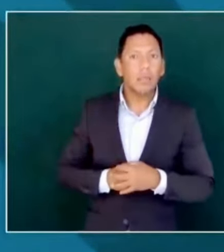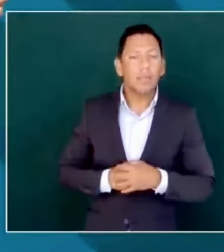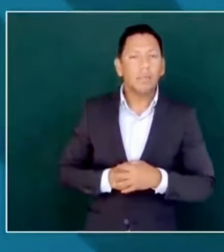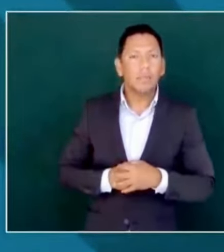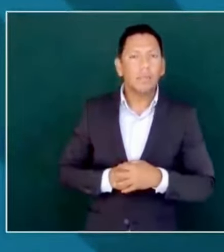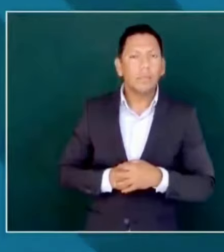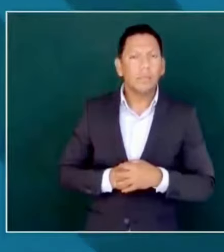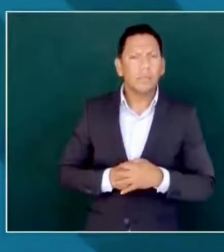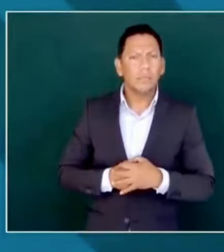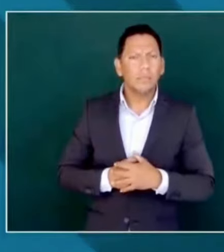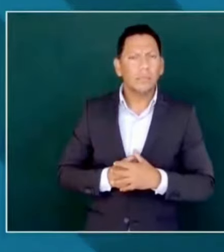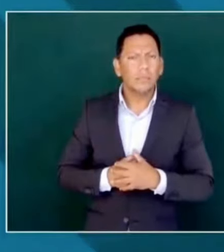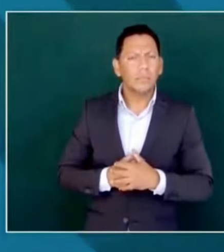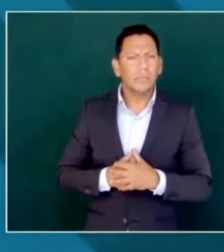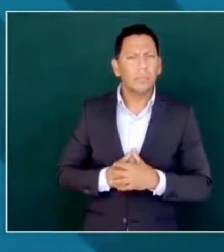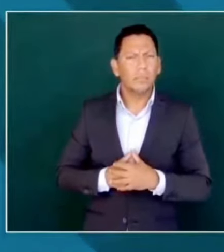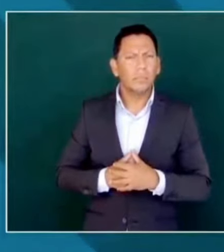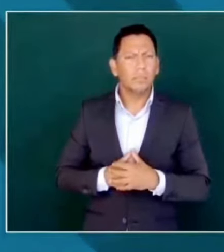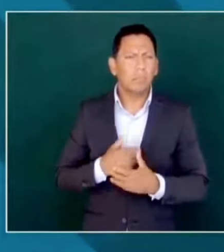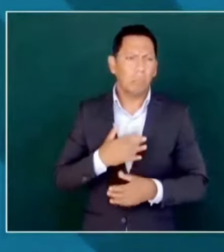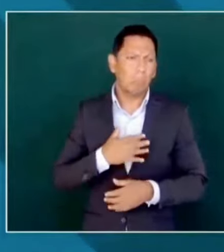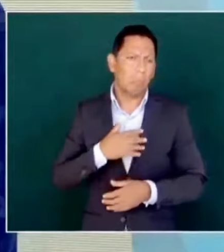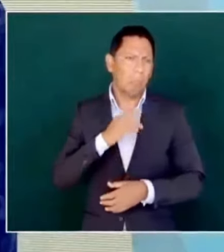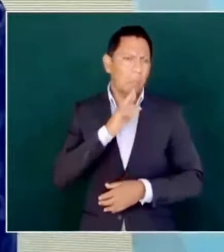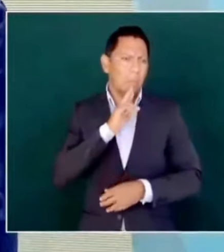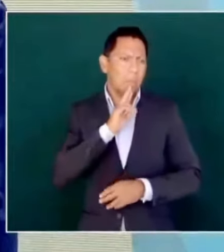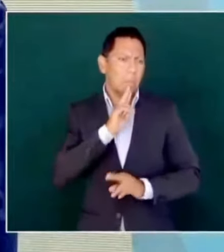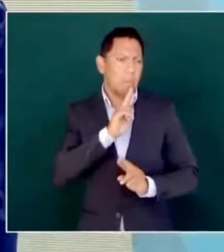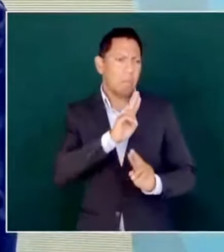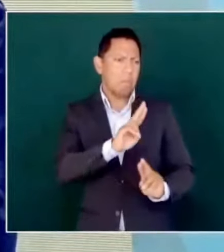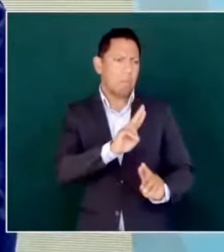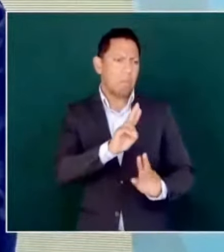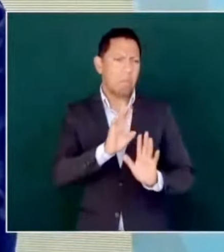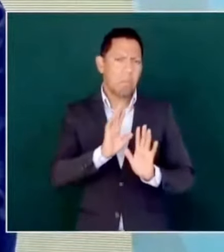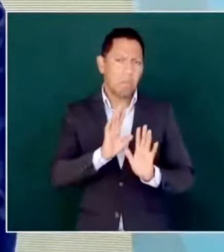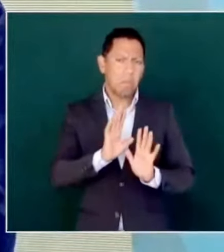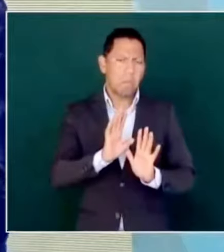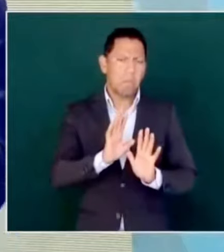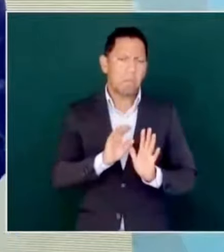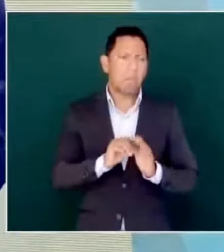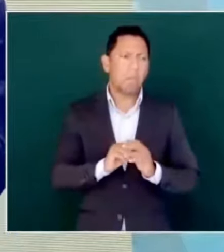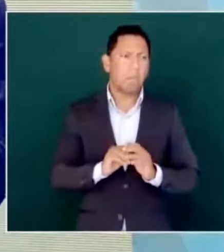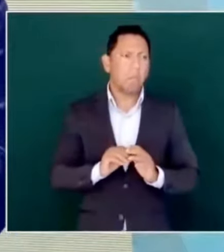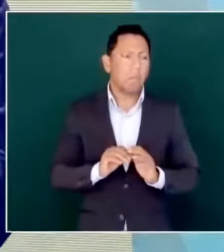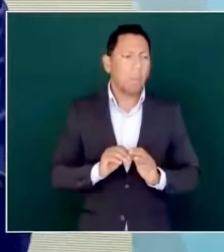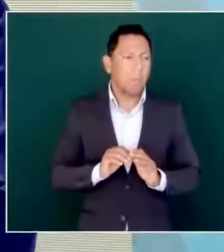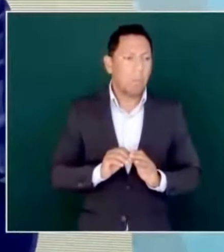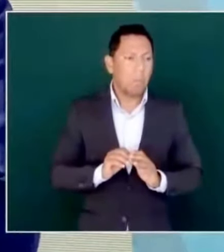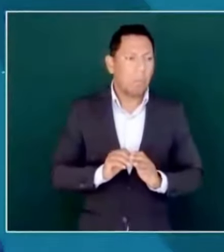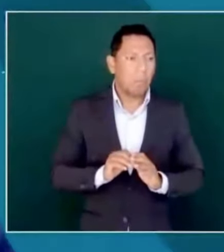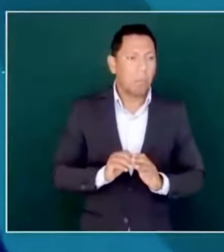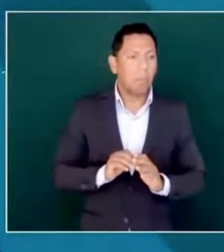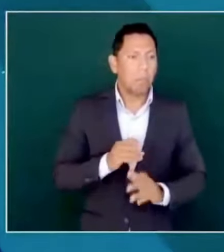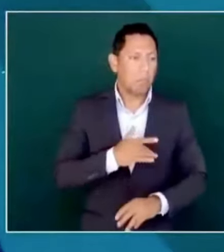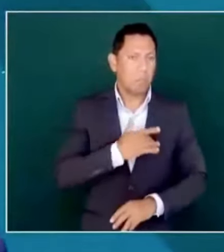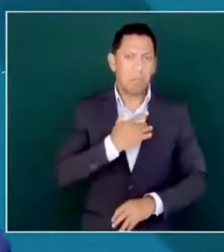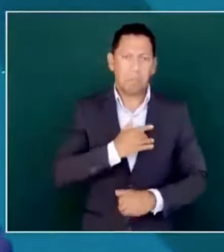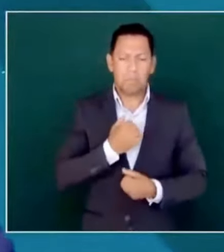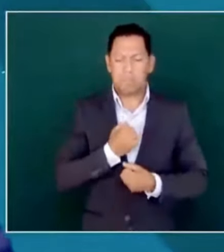Y digo, pues lo que sentía,